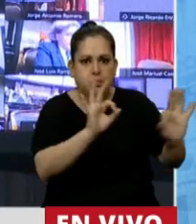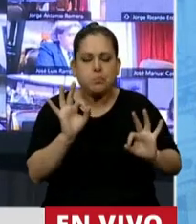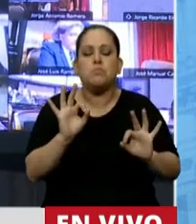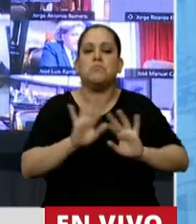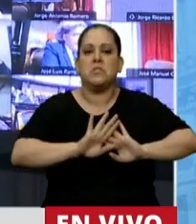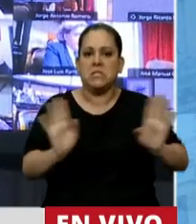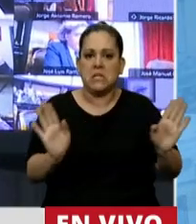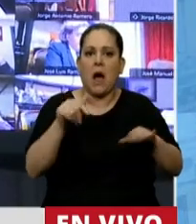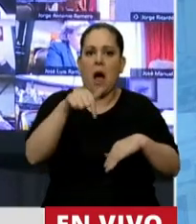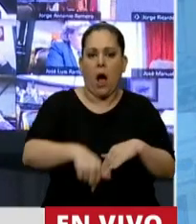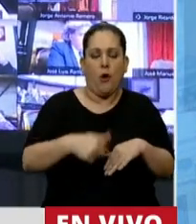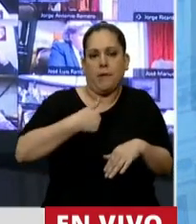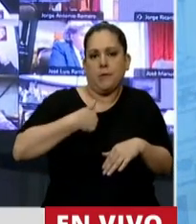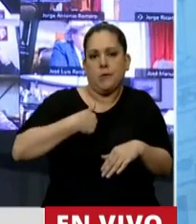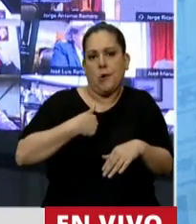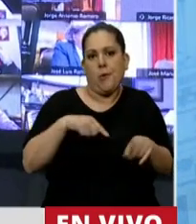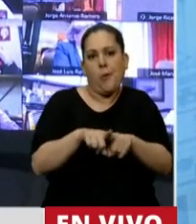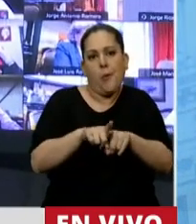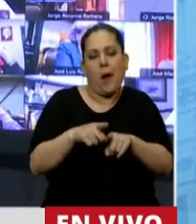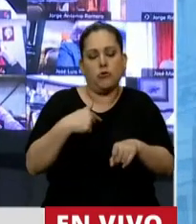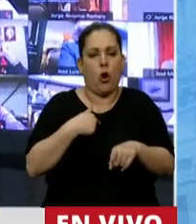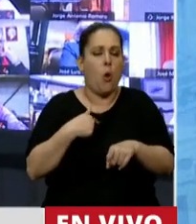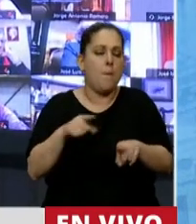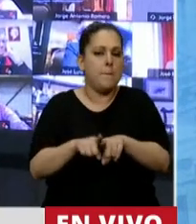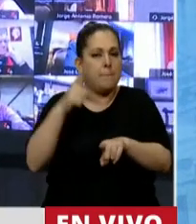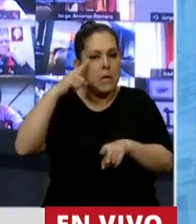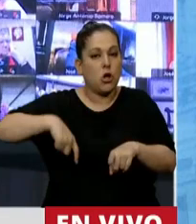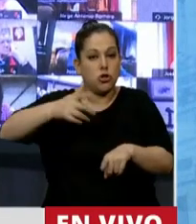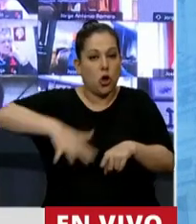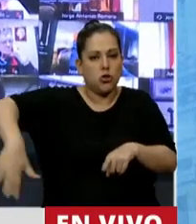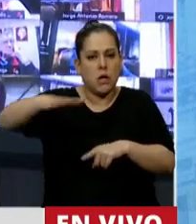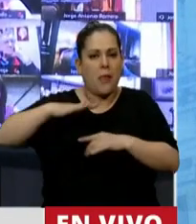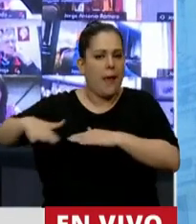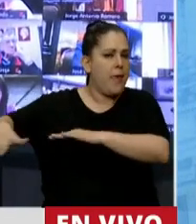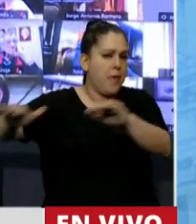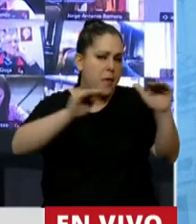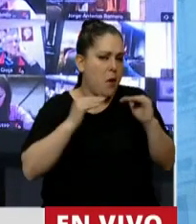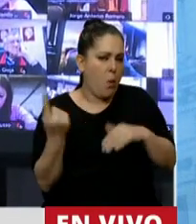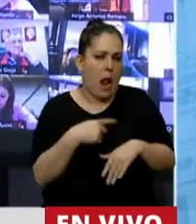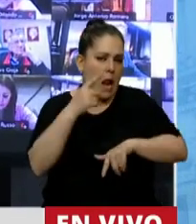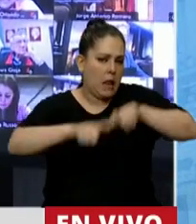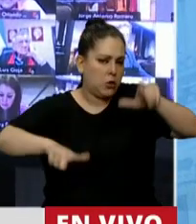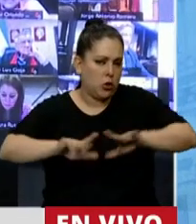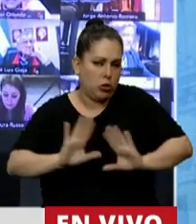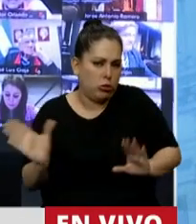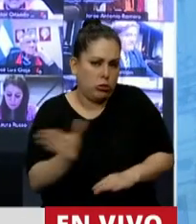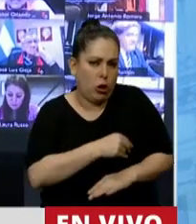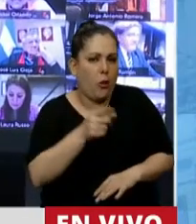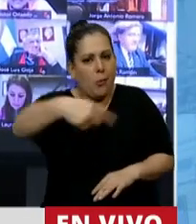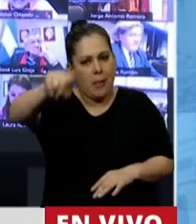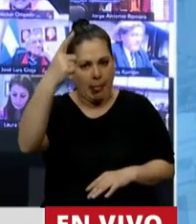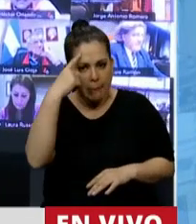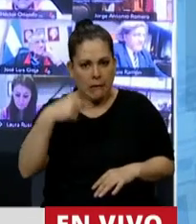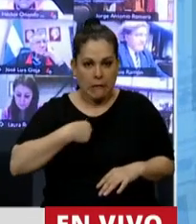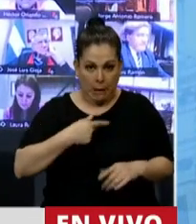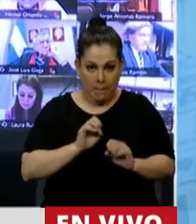pongo en el medio junto con todos ustedes, porque para la sociedad somos lo mismo. Les digo que vivimos en un microclima, no se van a creer que estamos exentos de haber